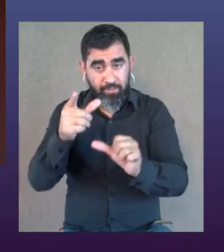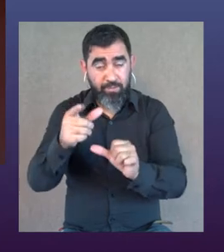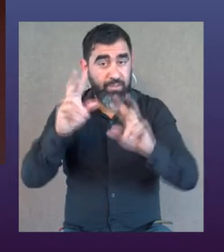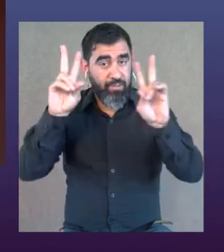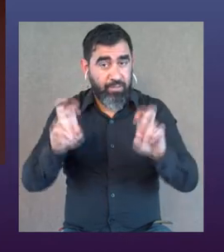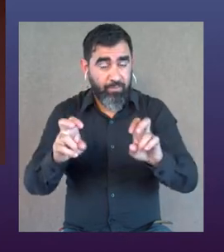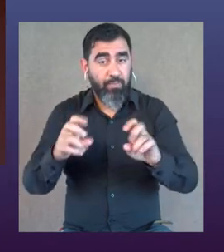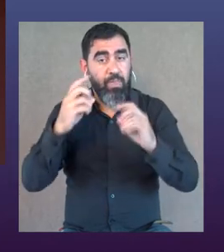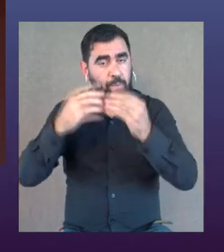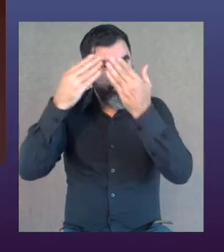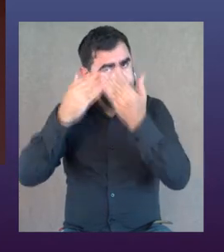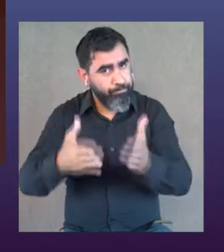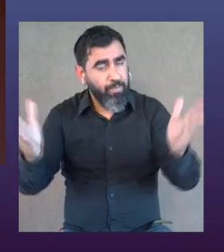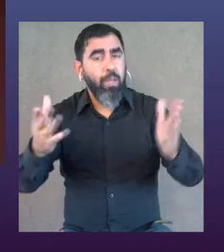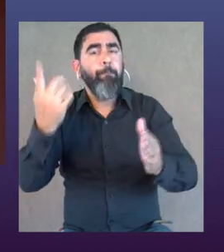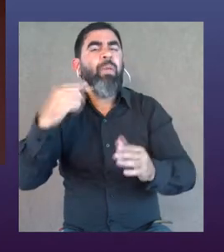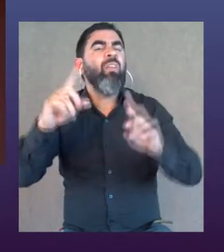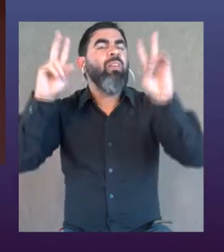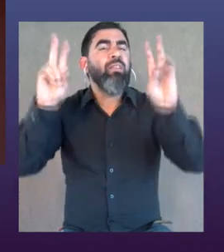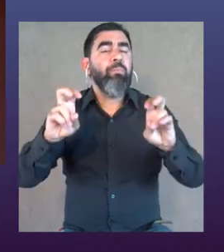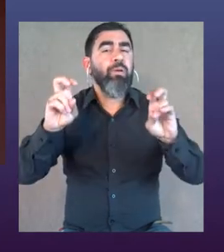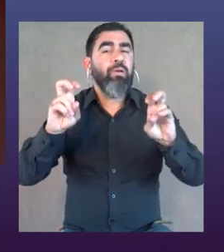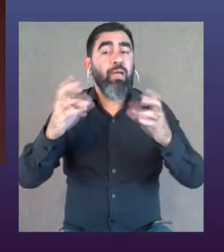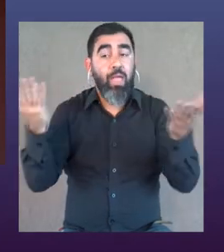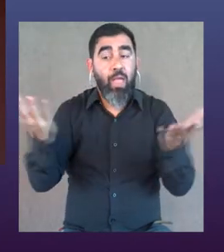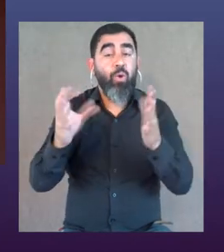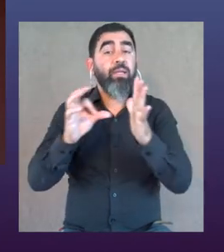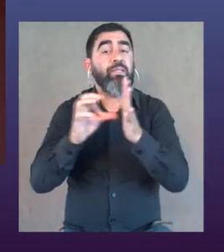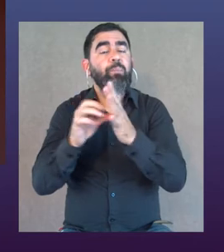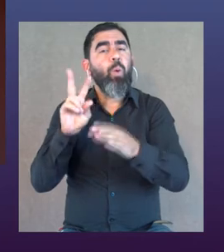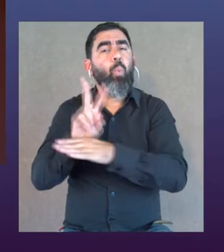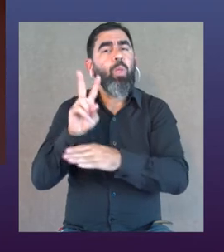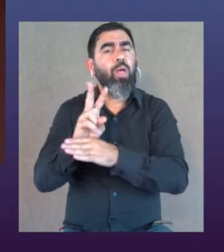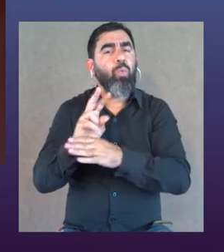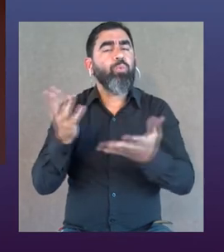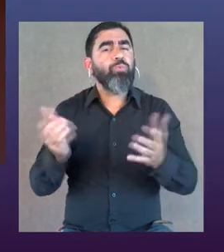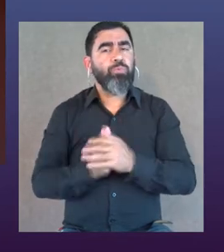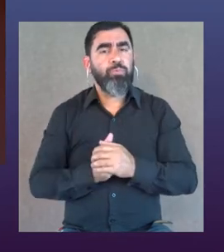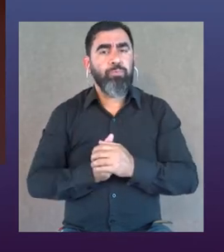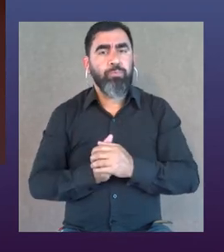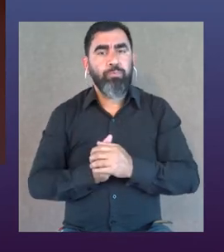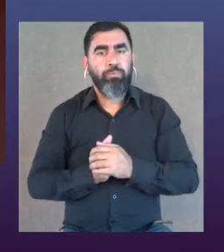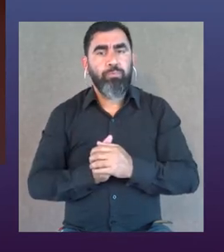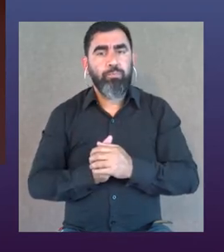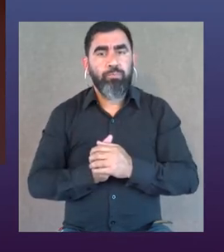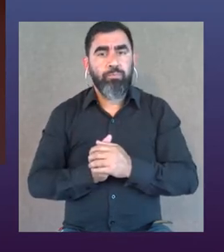atacar, en este caso, ¿no? Y hay que abrir, pero ¿qué pasa con referencia actualmente al sistema de cuidados?